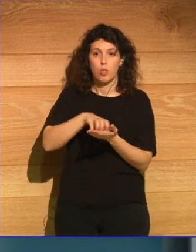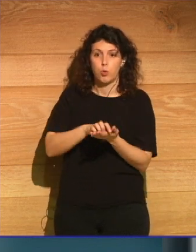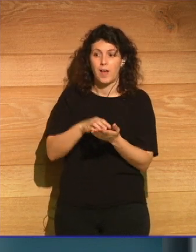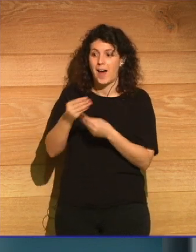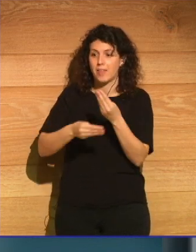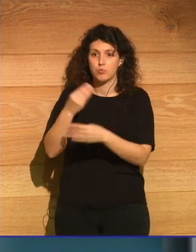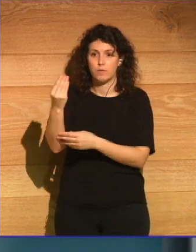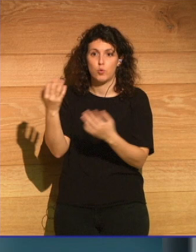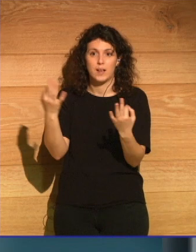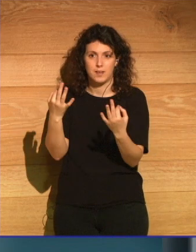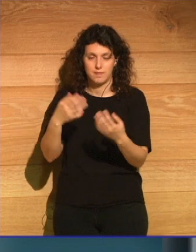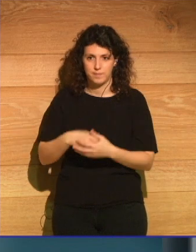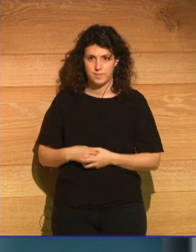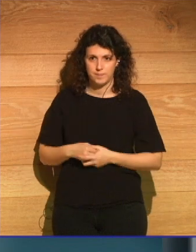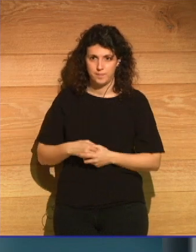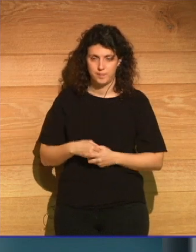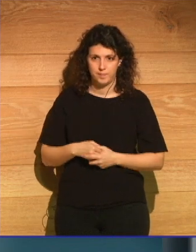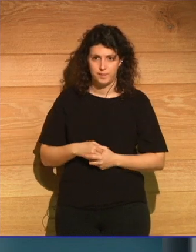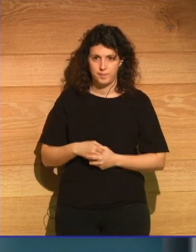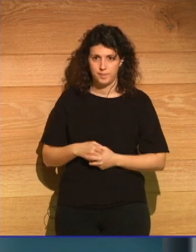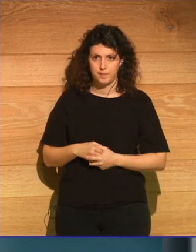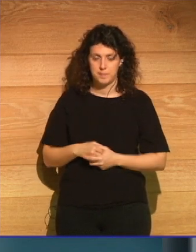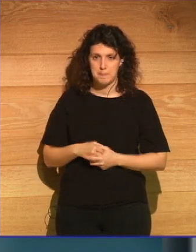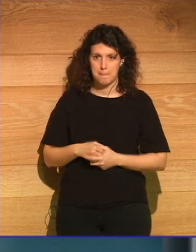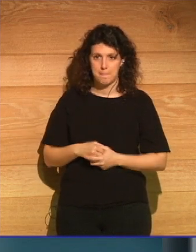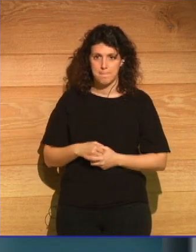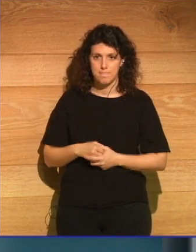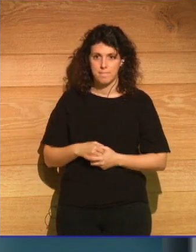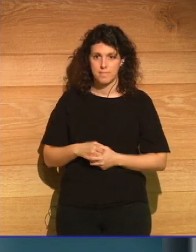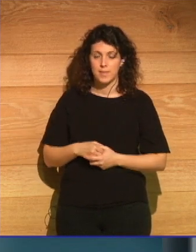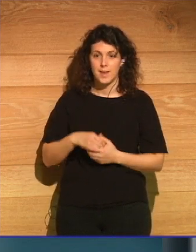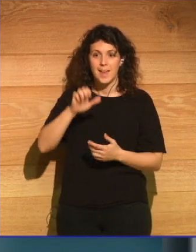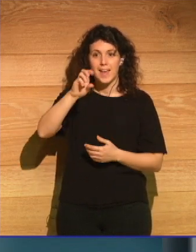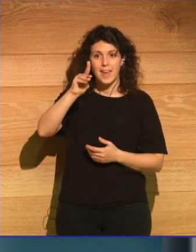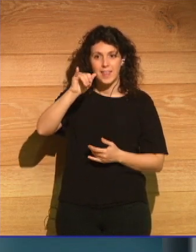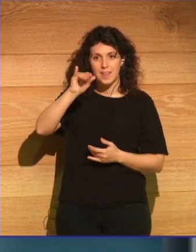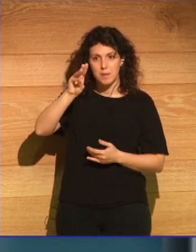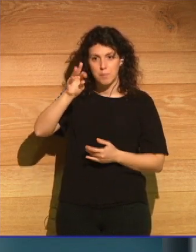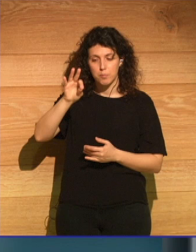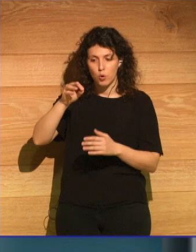figura, Que dónde enterrarle de manera segura